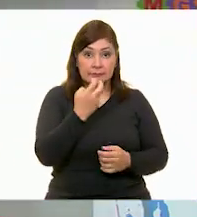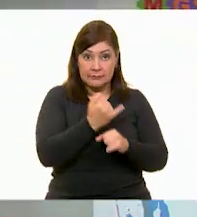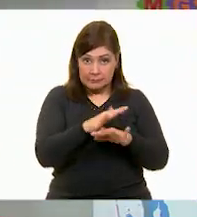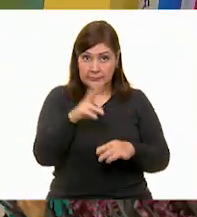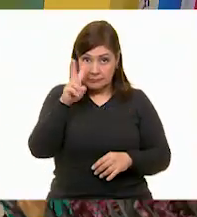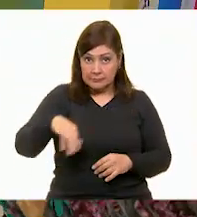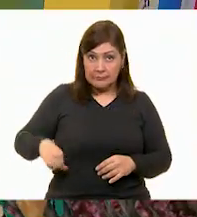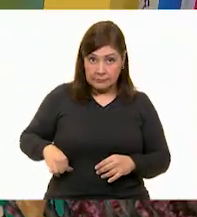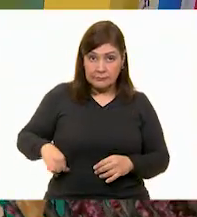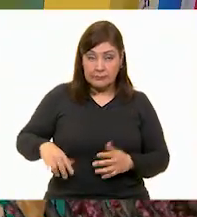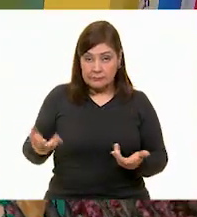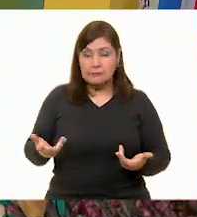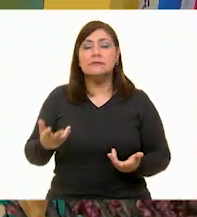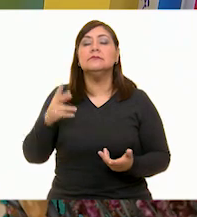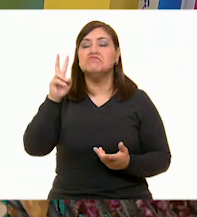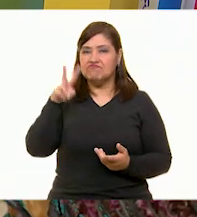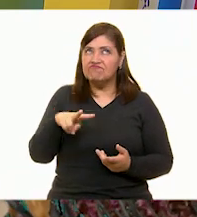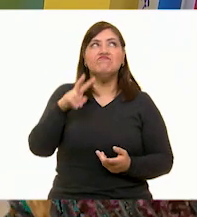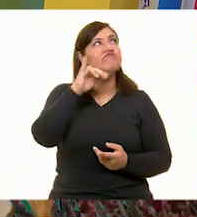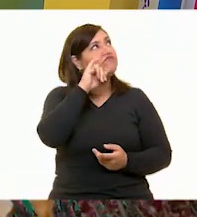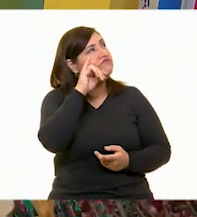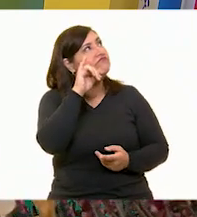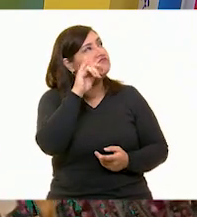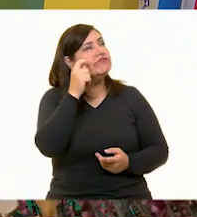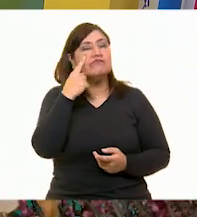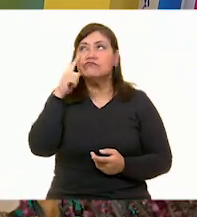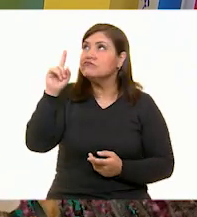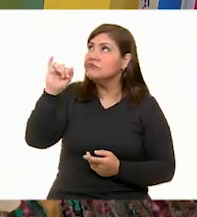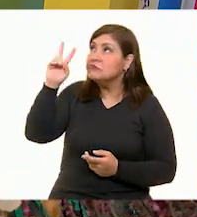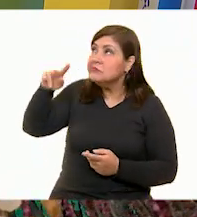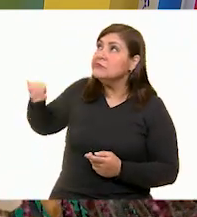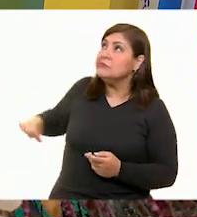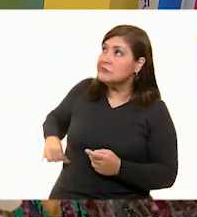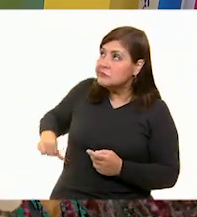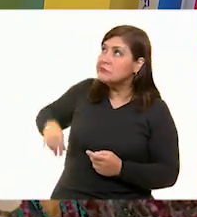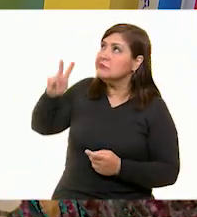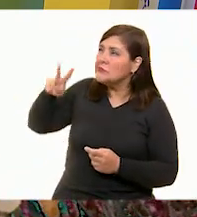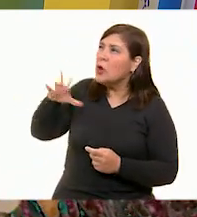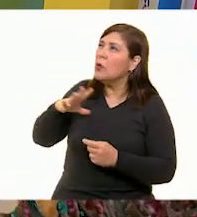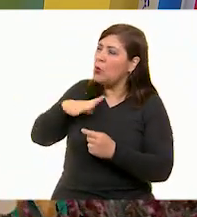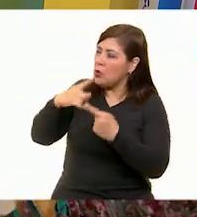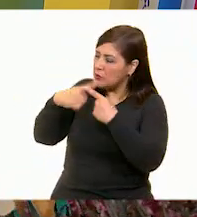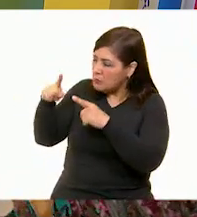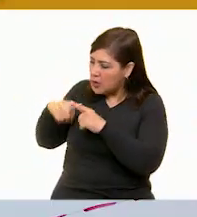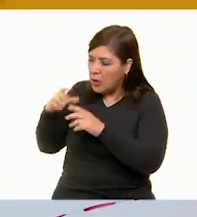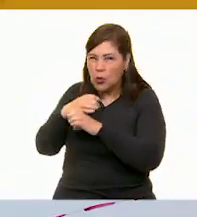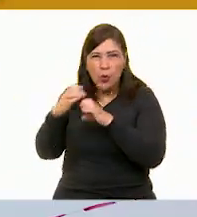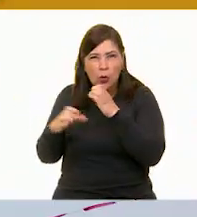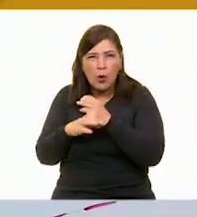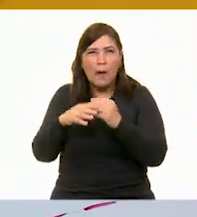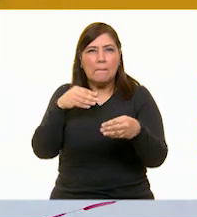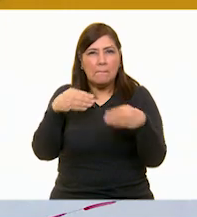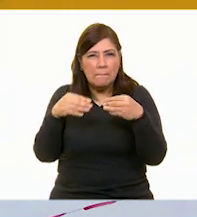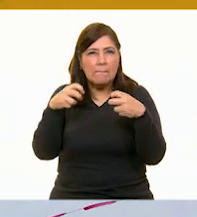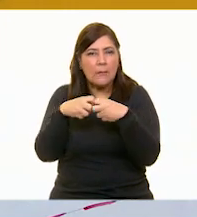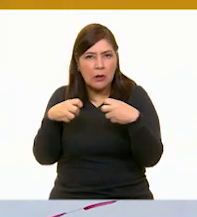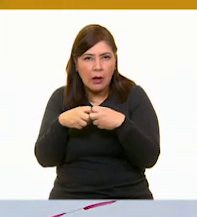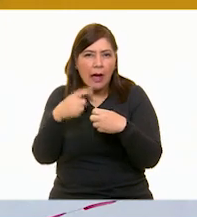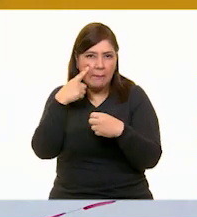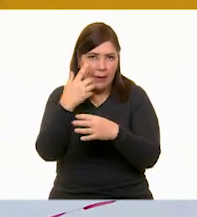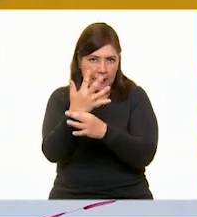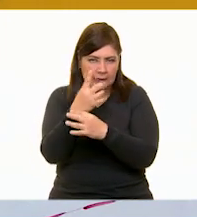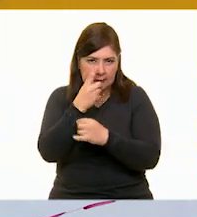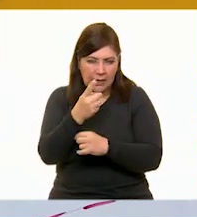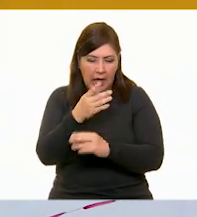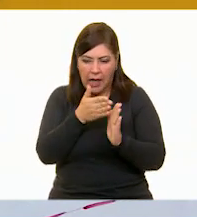Muy importante, Eric, porque estamos rodeados de productos de plástico, como dice el video. Vivimos